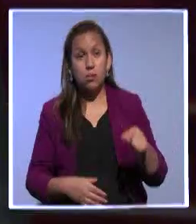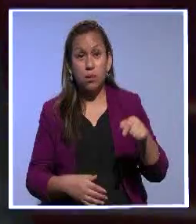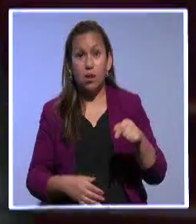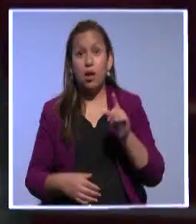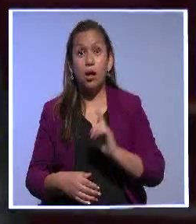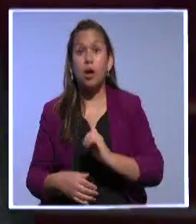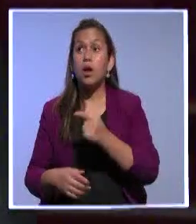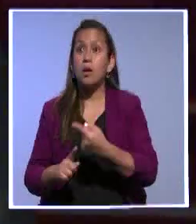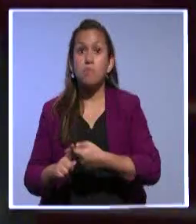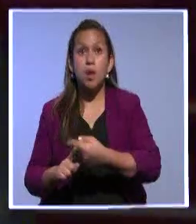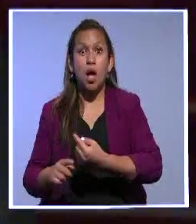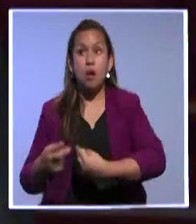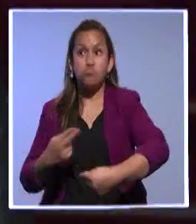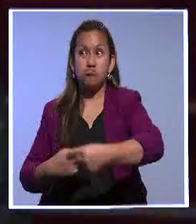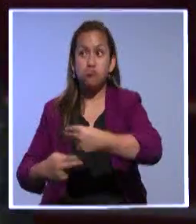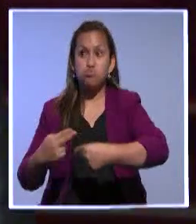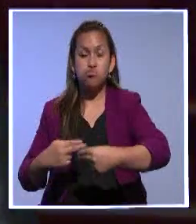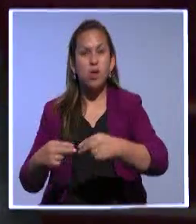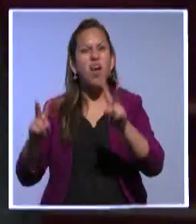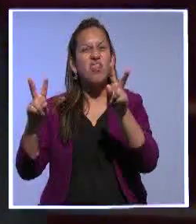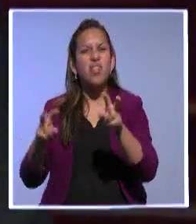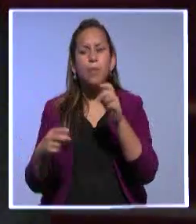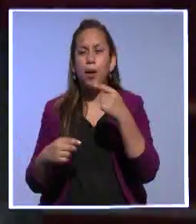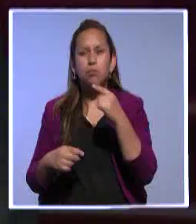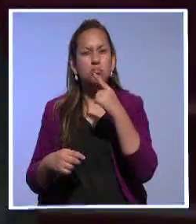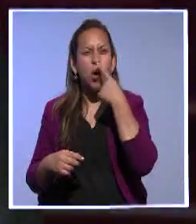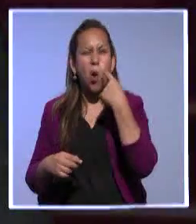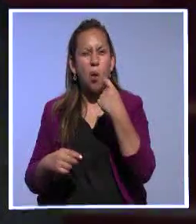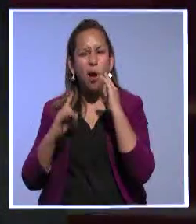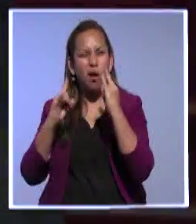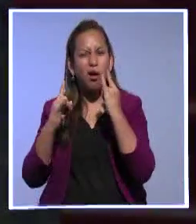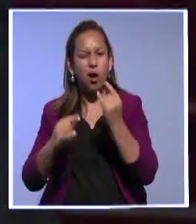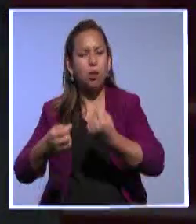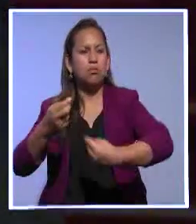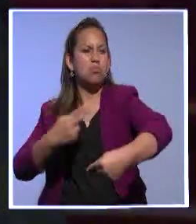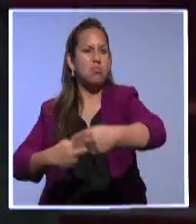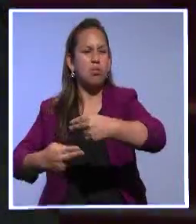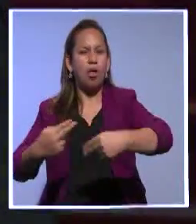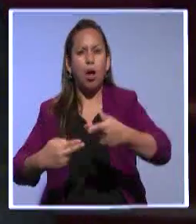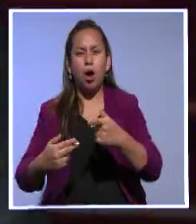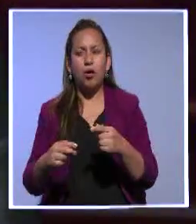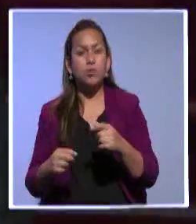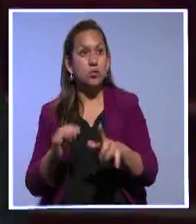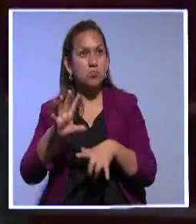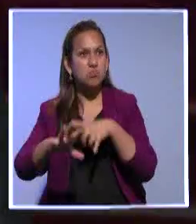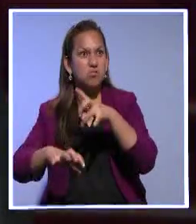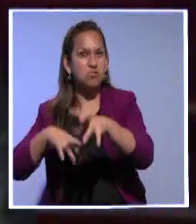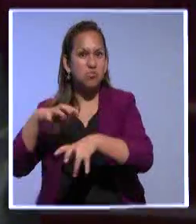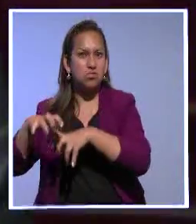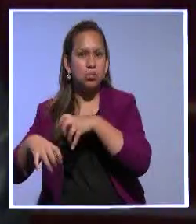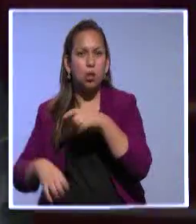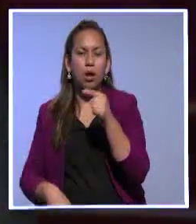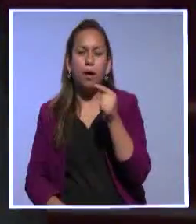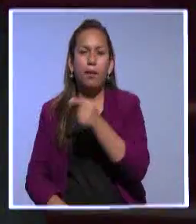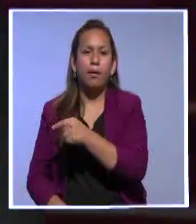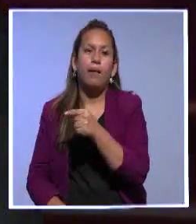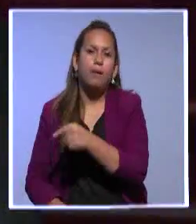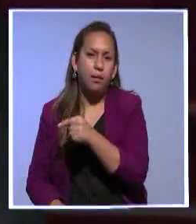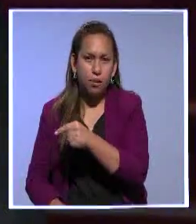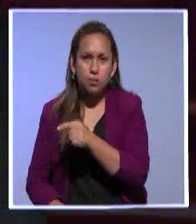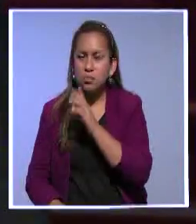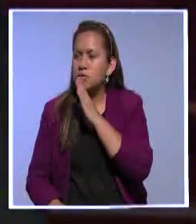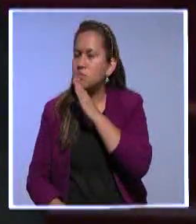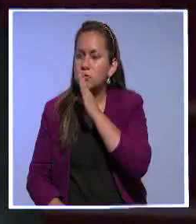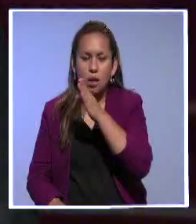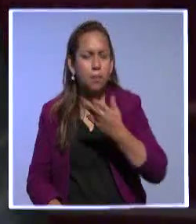interviene como fuerza fundamental, lo que pasa es que siempre se despreocupa a la clase obrera, a la clase trabajadora. Y ese es el elemento fundamental que está en disputa